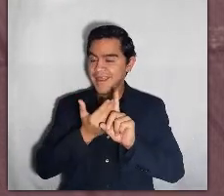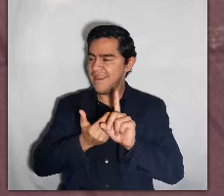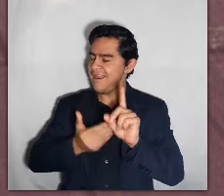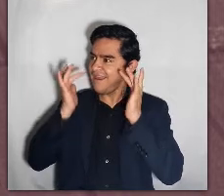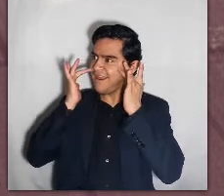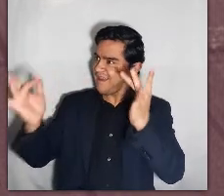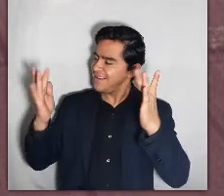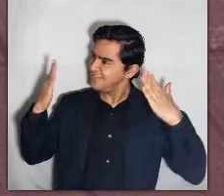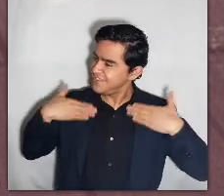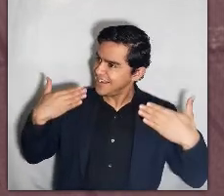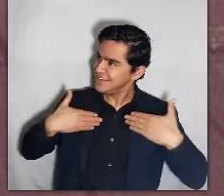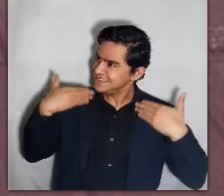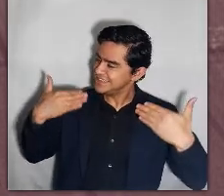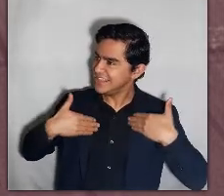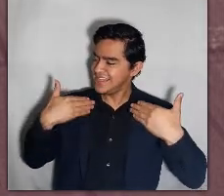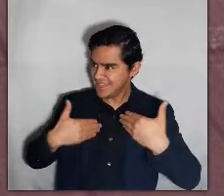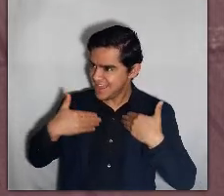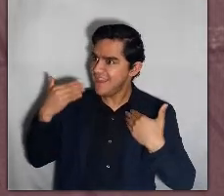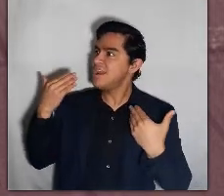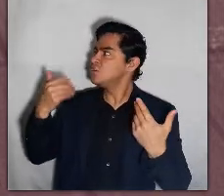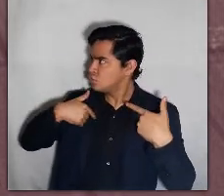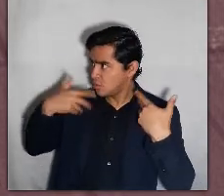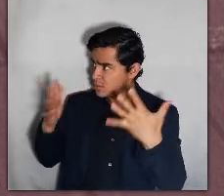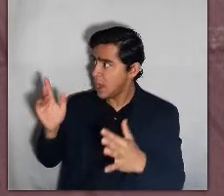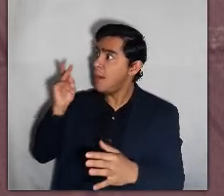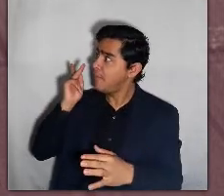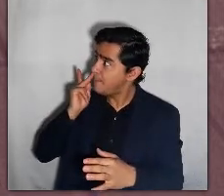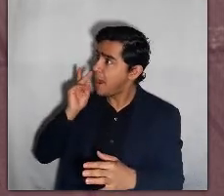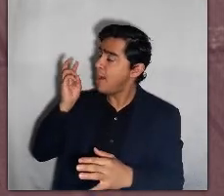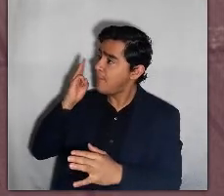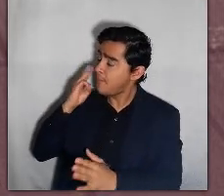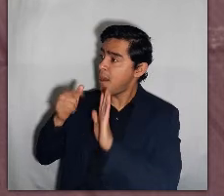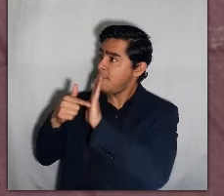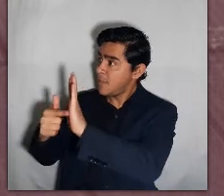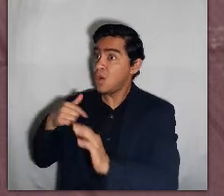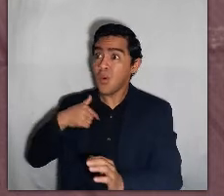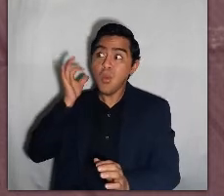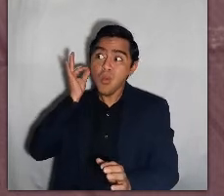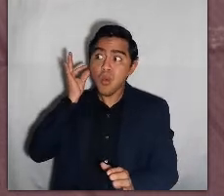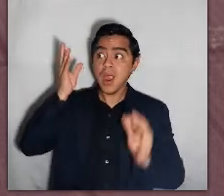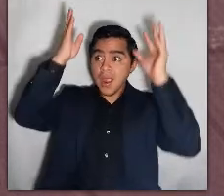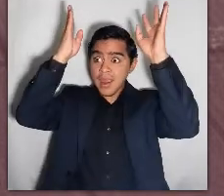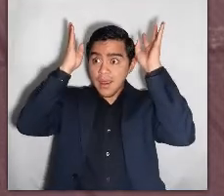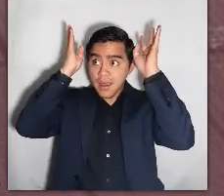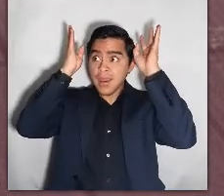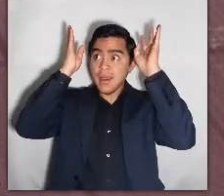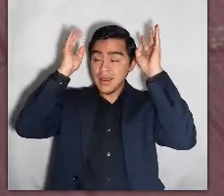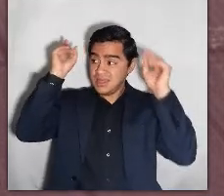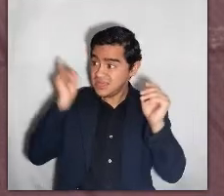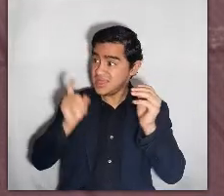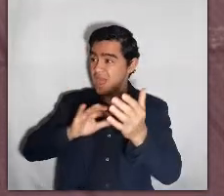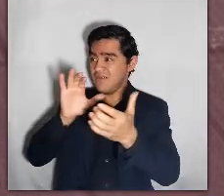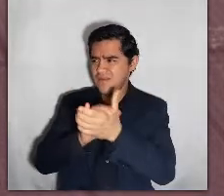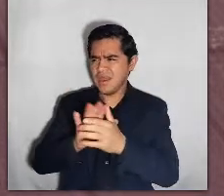lo mejor de todo, Carlota estaba radiante de felicidad porque había demostrado a sus padres que no era necesario que una